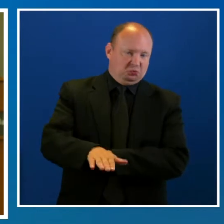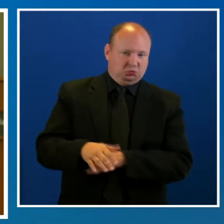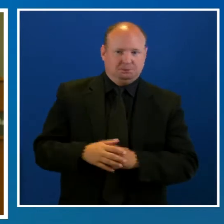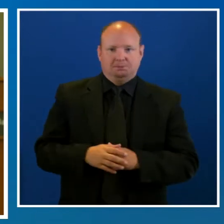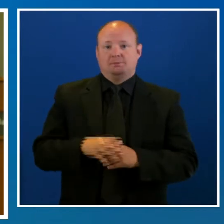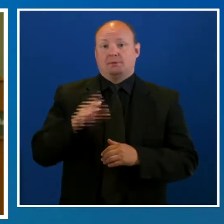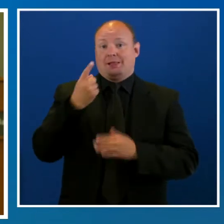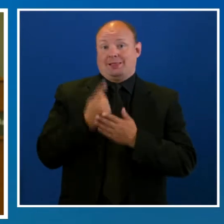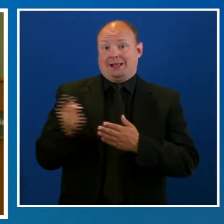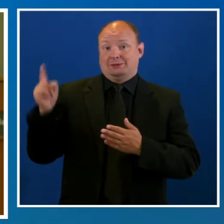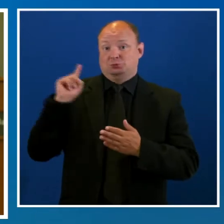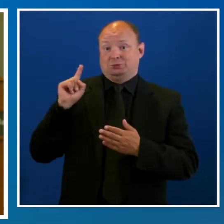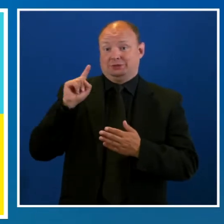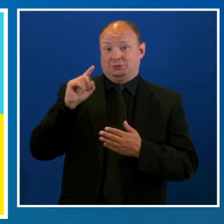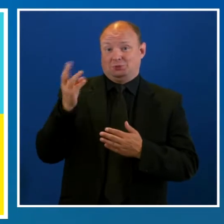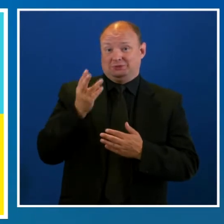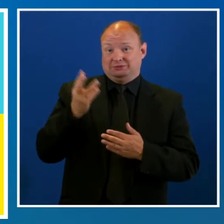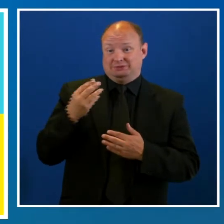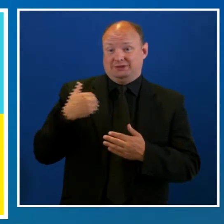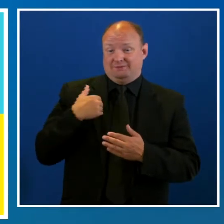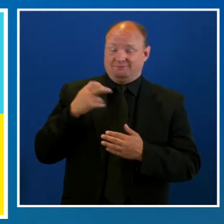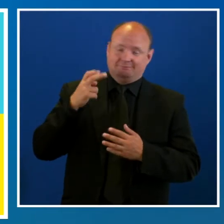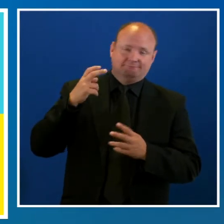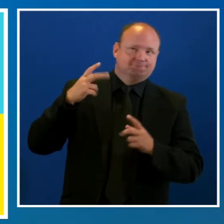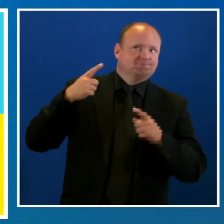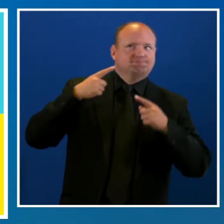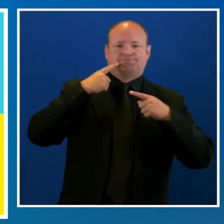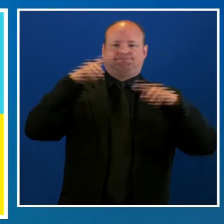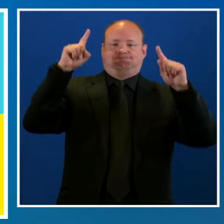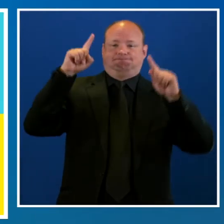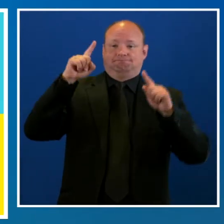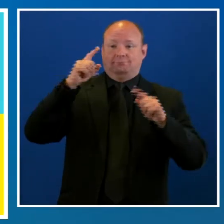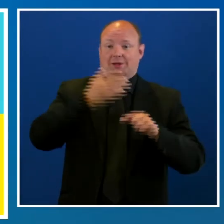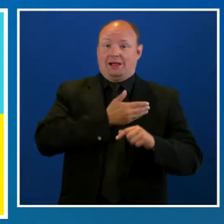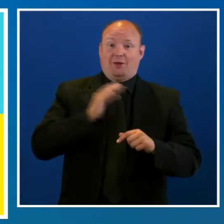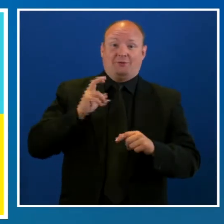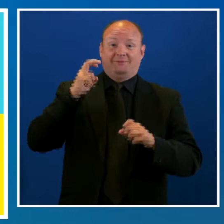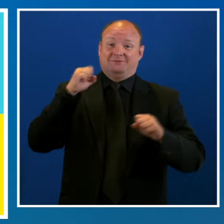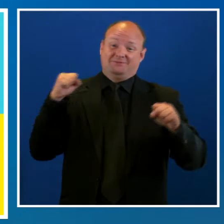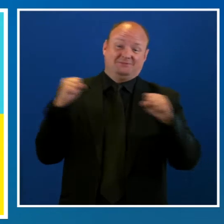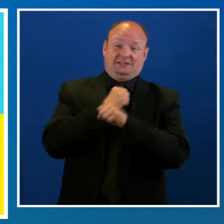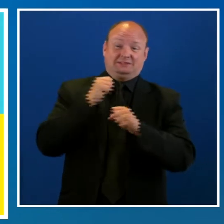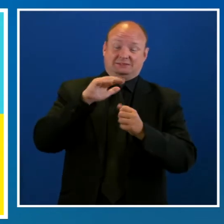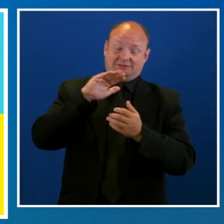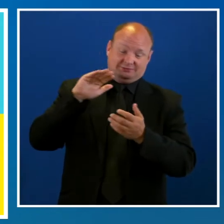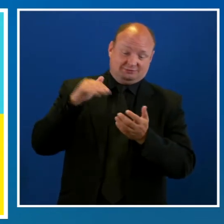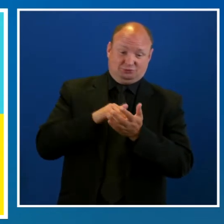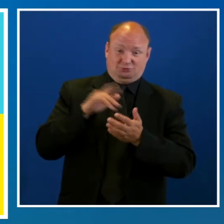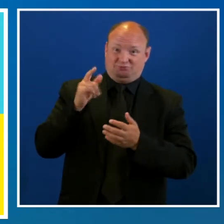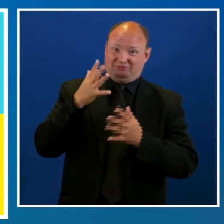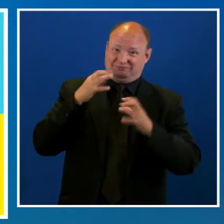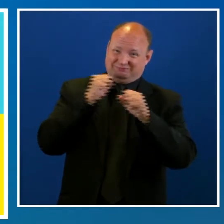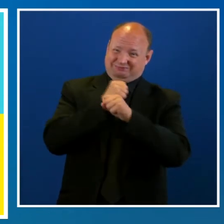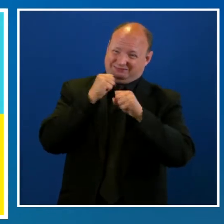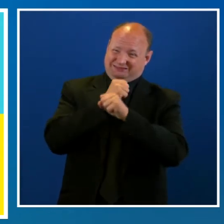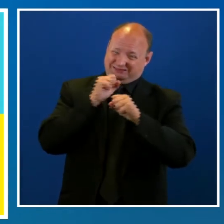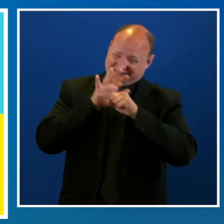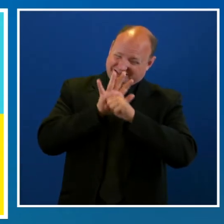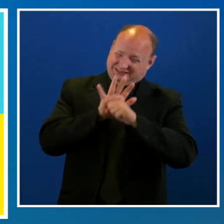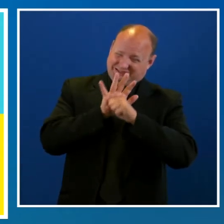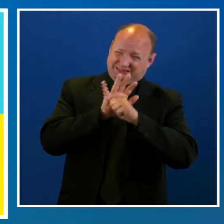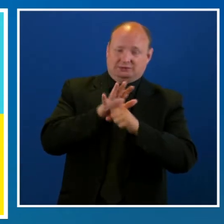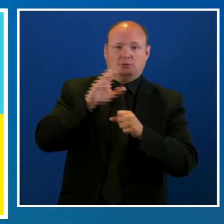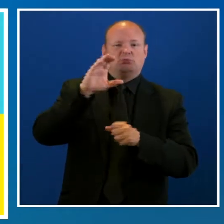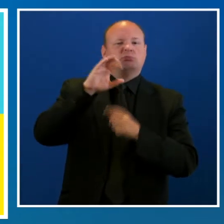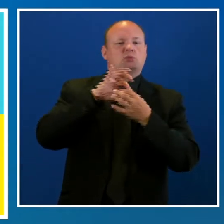celebró un hito importante en nuestra lucha contra el COVID-19. El 70% de los residentes mayores de 16